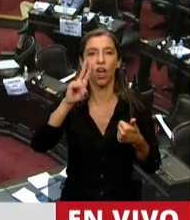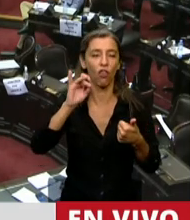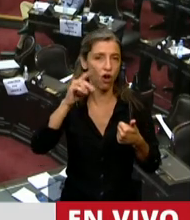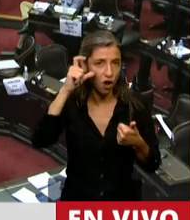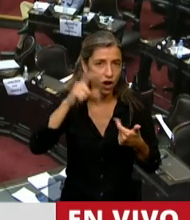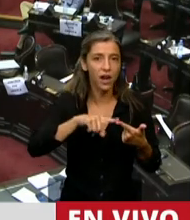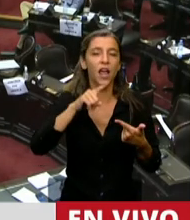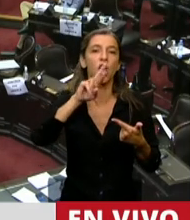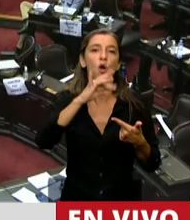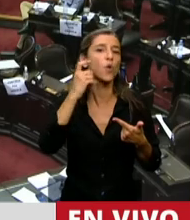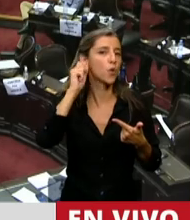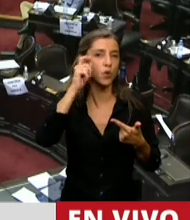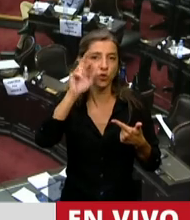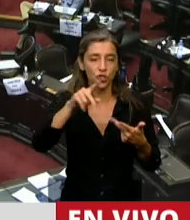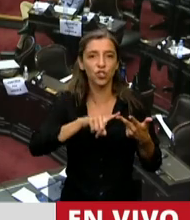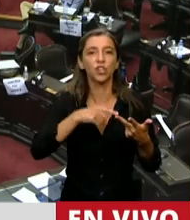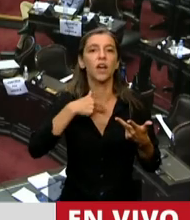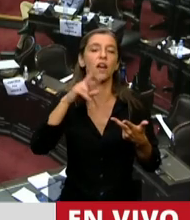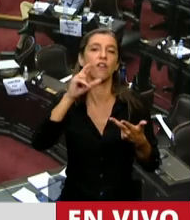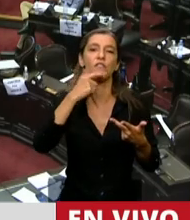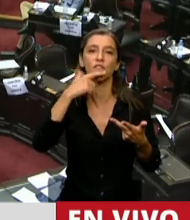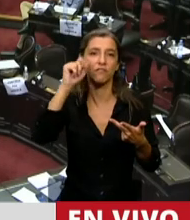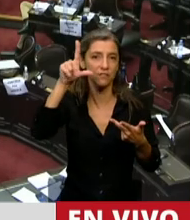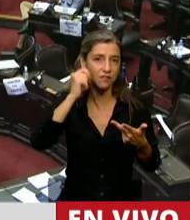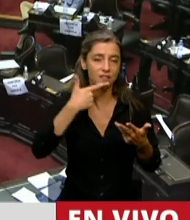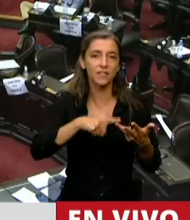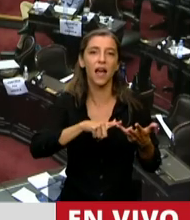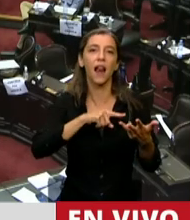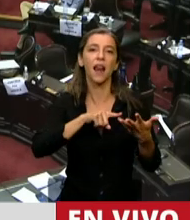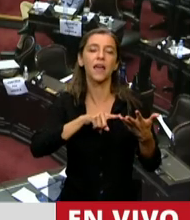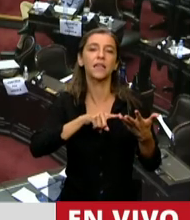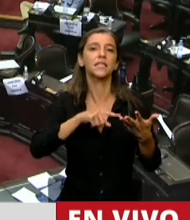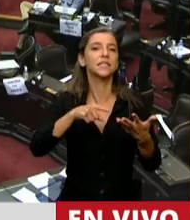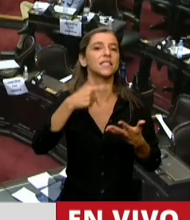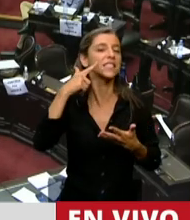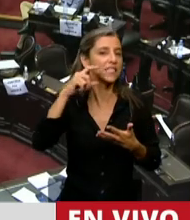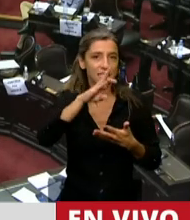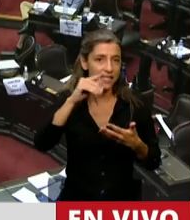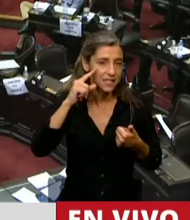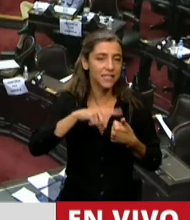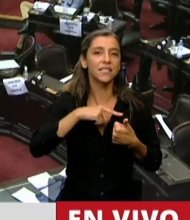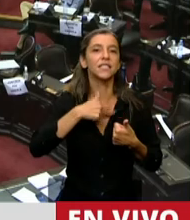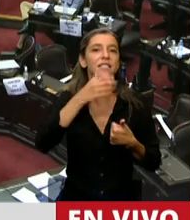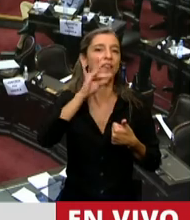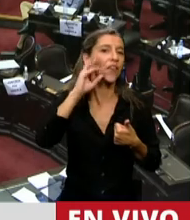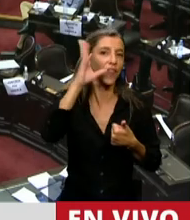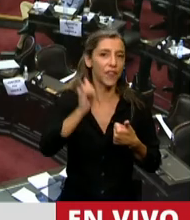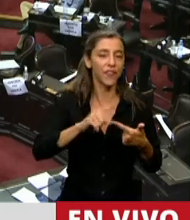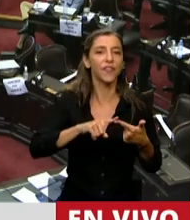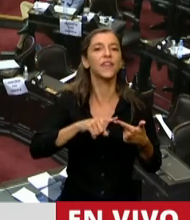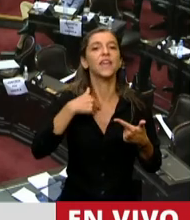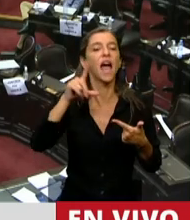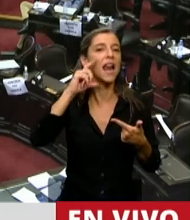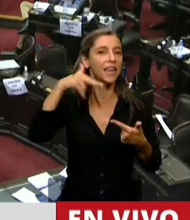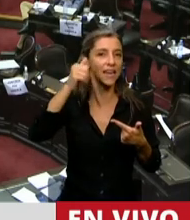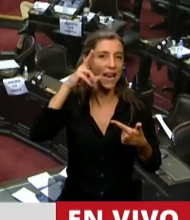Marcelo Ruggier, Eugenia Rosales, Graciela Siccia, Alejandro Díaz, Leandro Linarello,